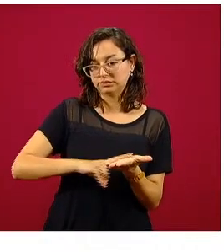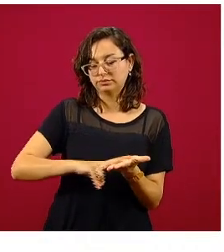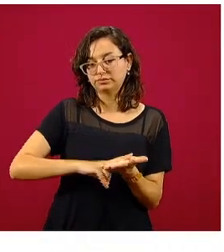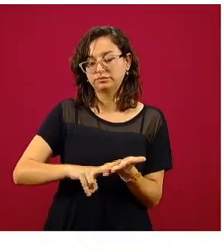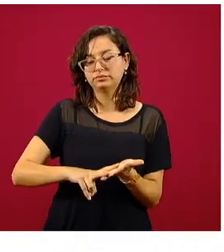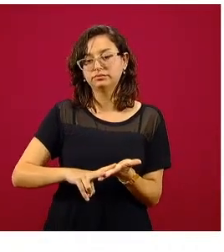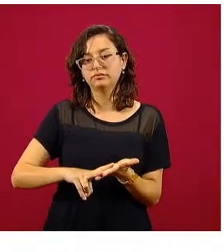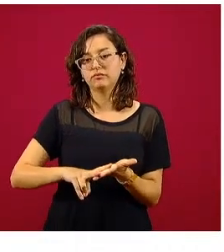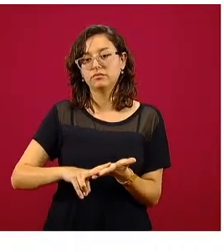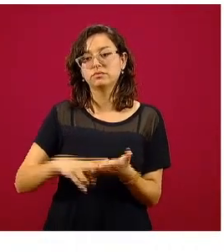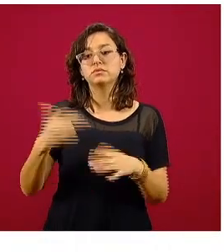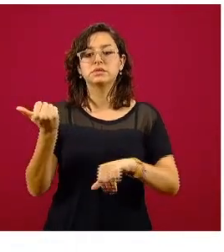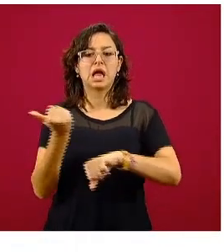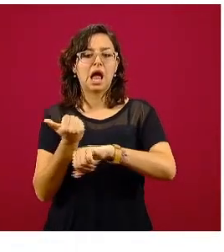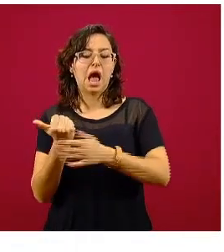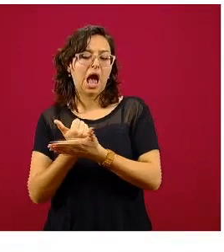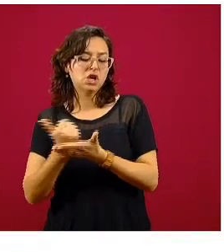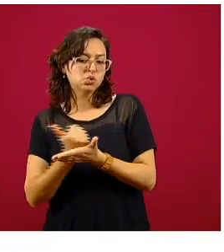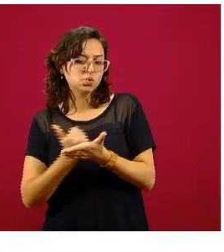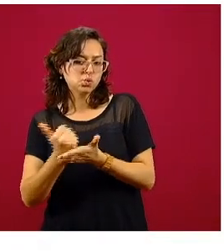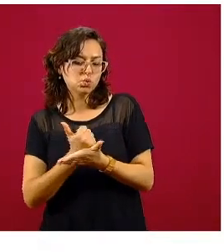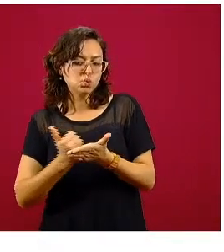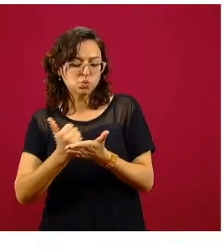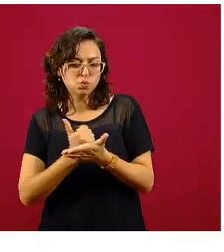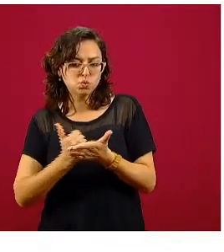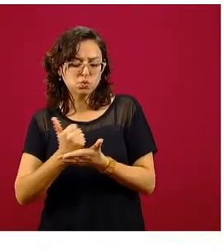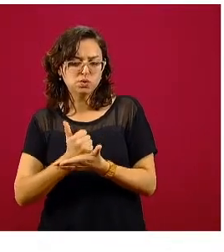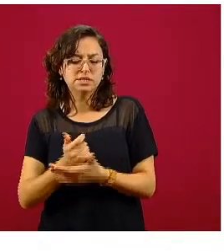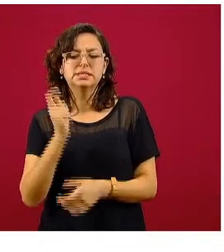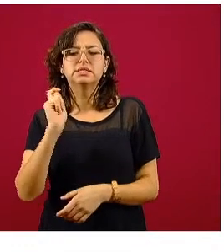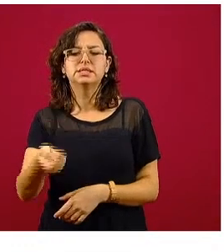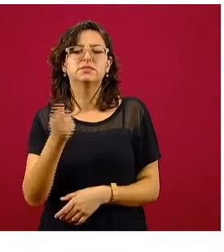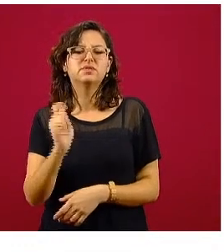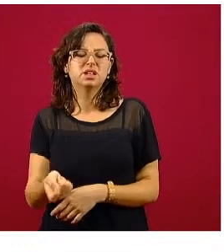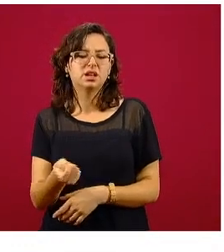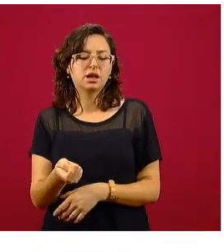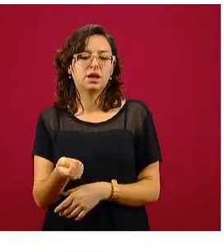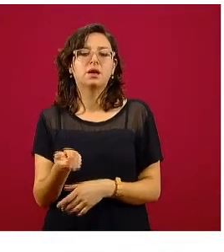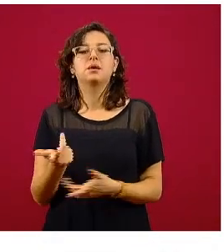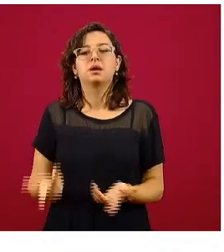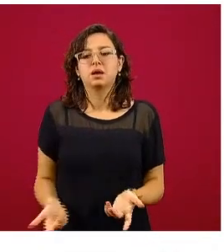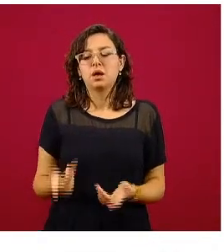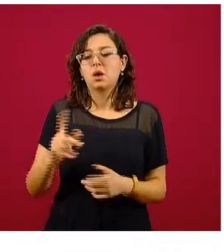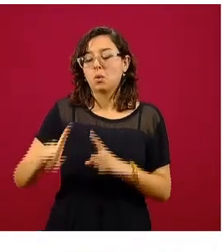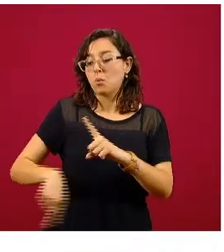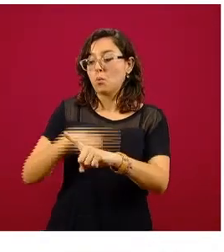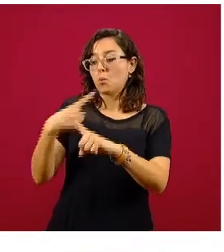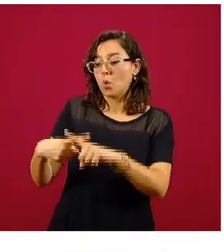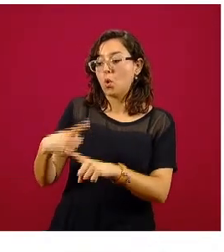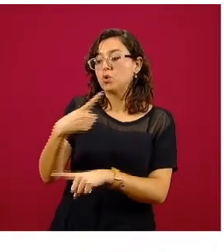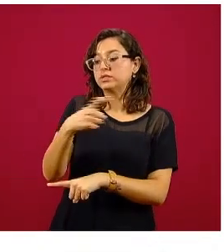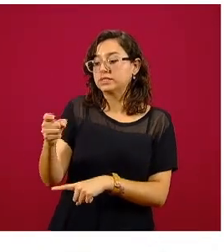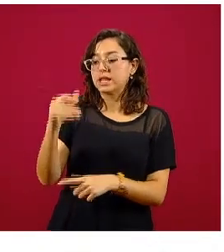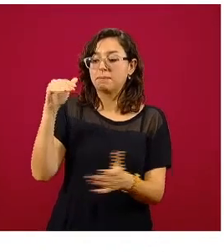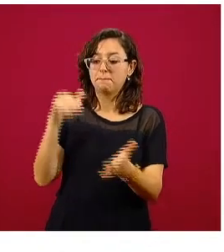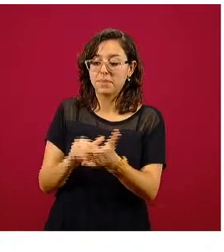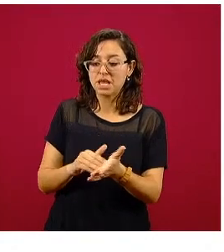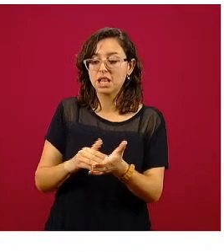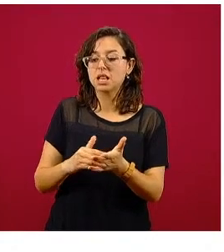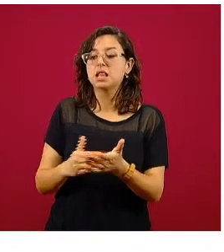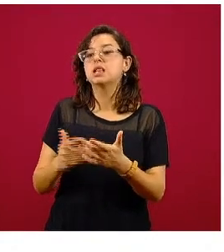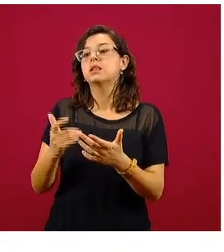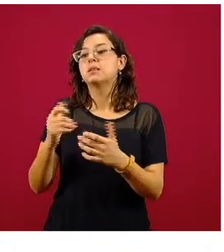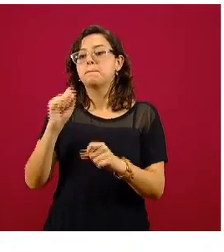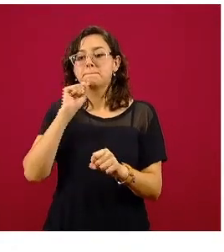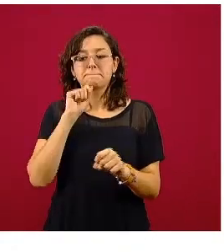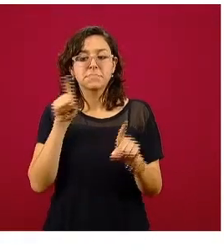barras de color azul, ya lo hemos comentado en varias ocasiones, es la tasa de incidencia también de 14 días, pero